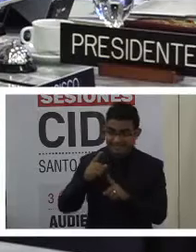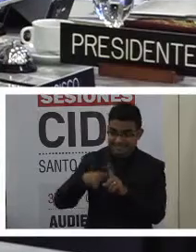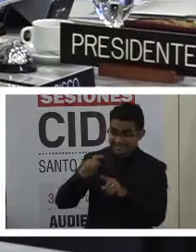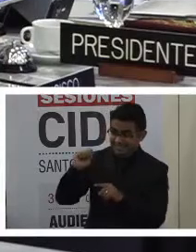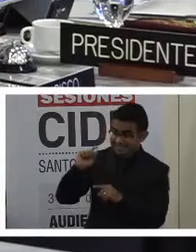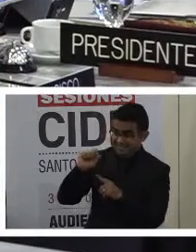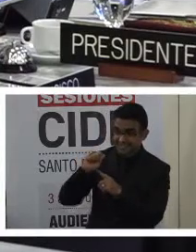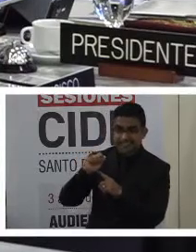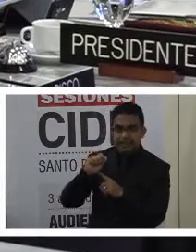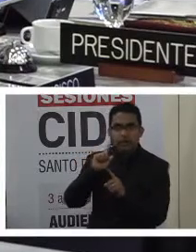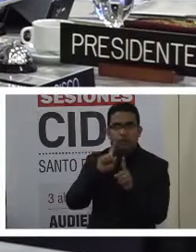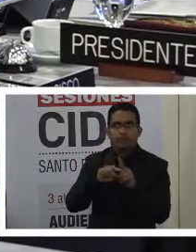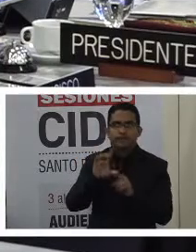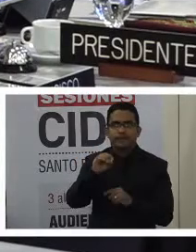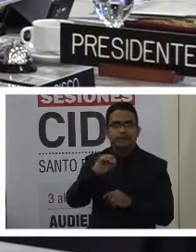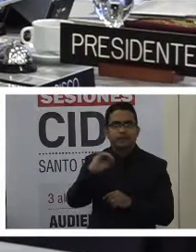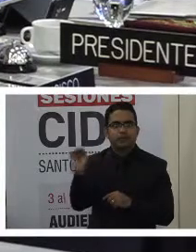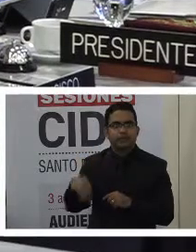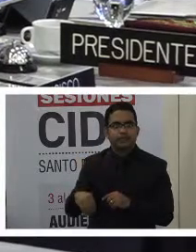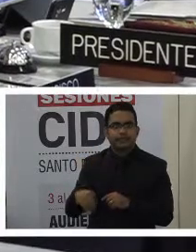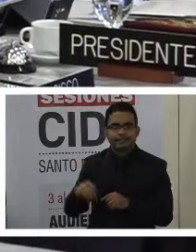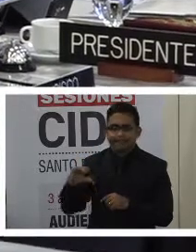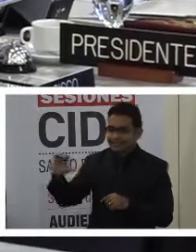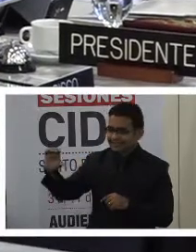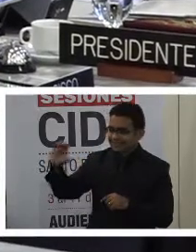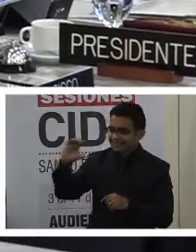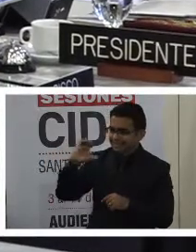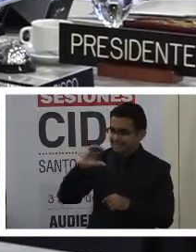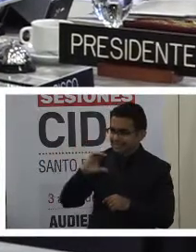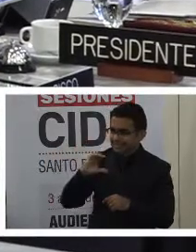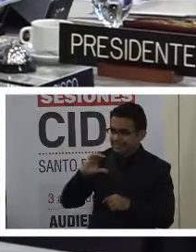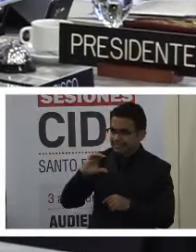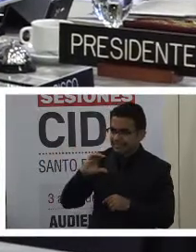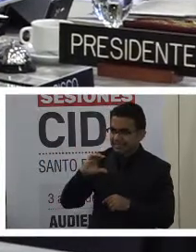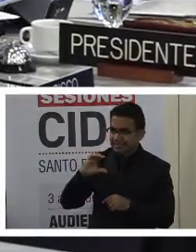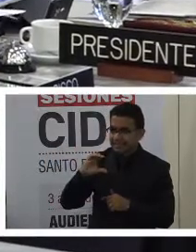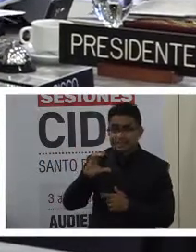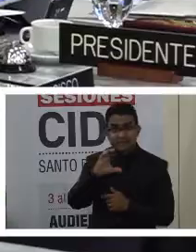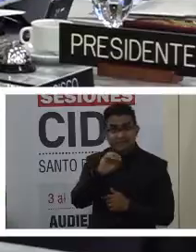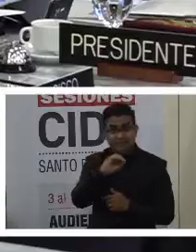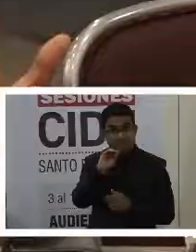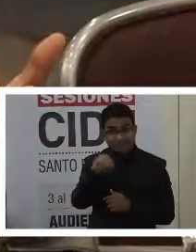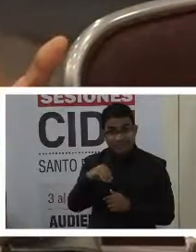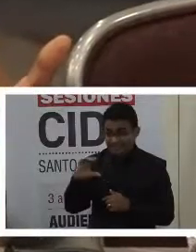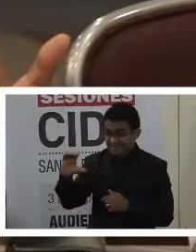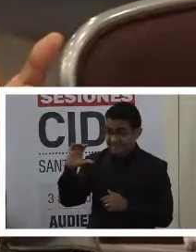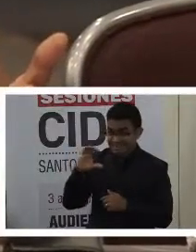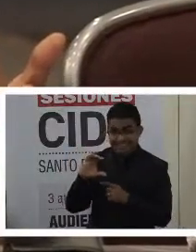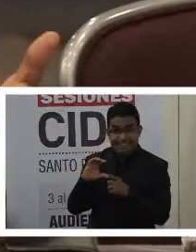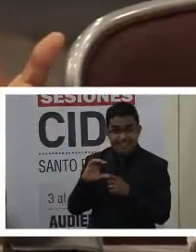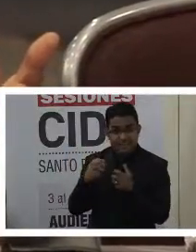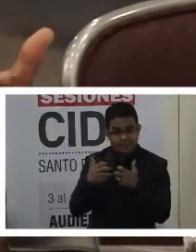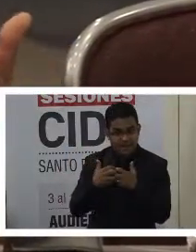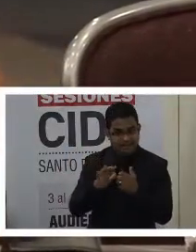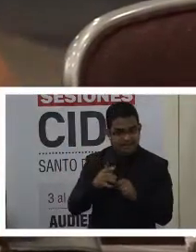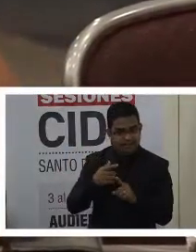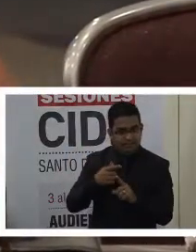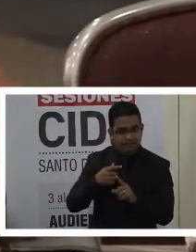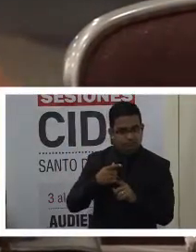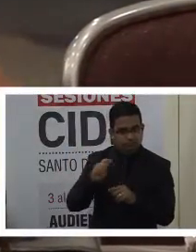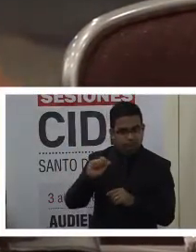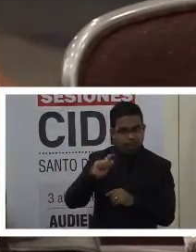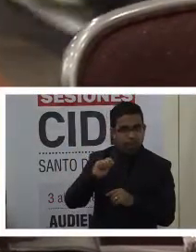integral que corresponde a ese bono